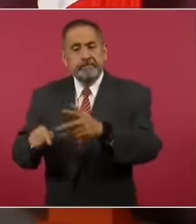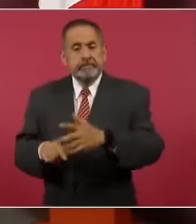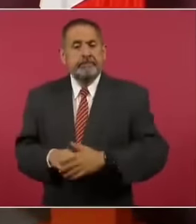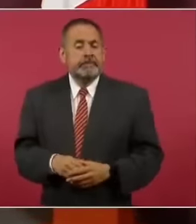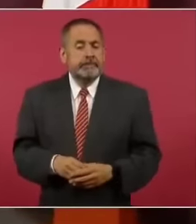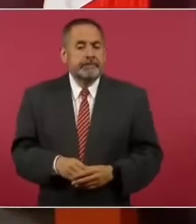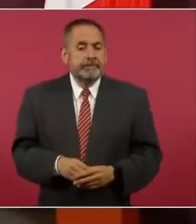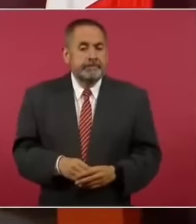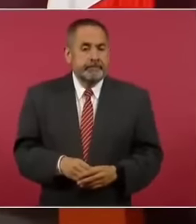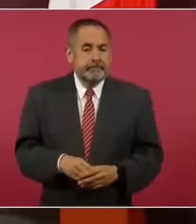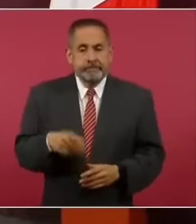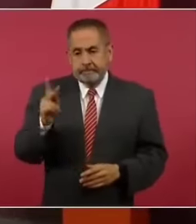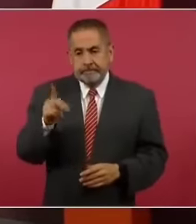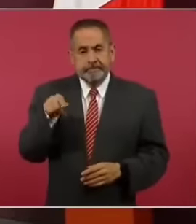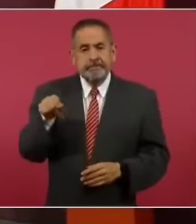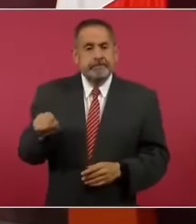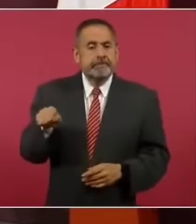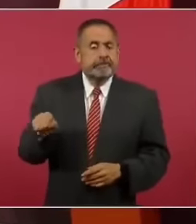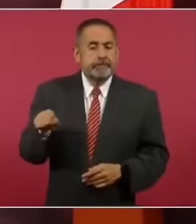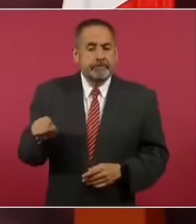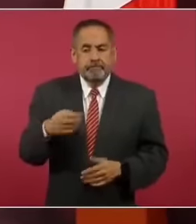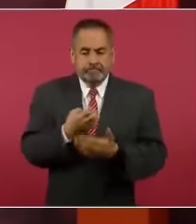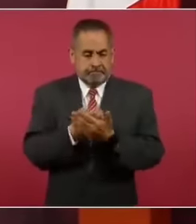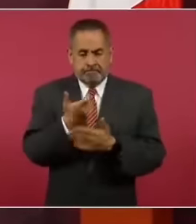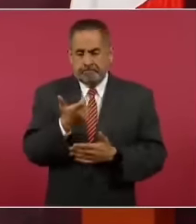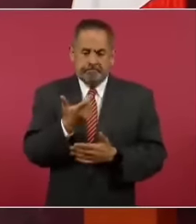pero la economía bien.